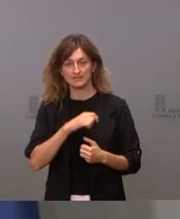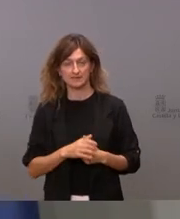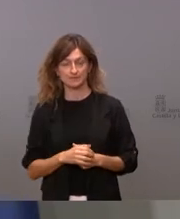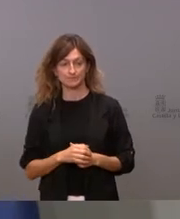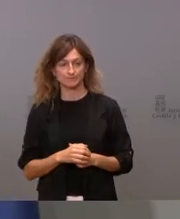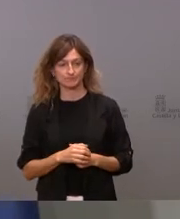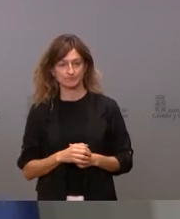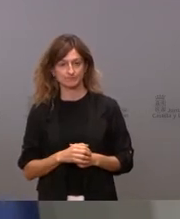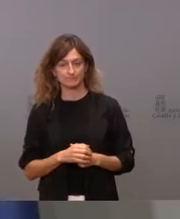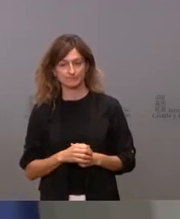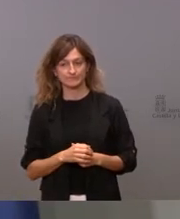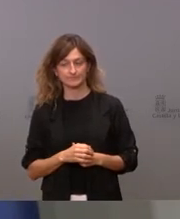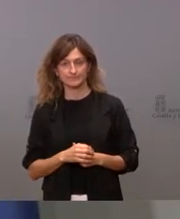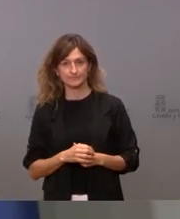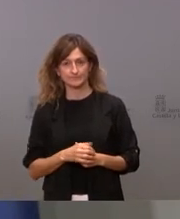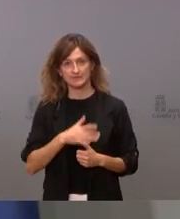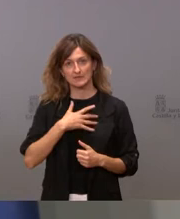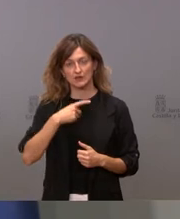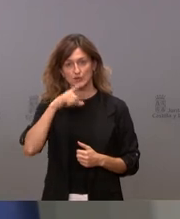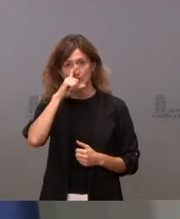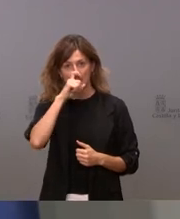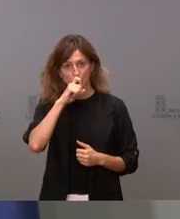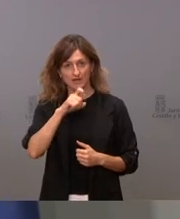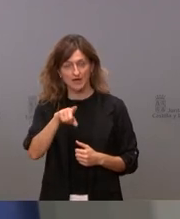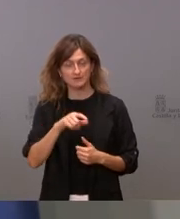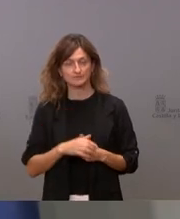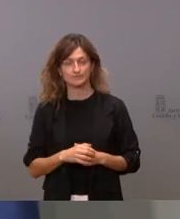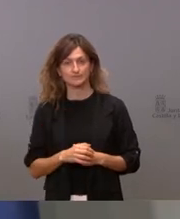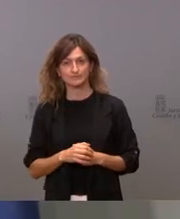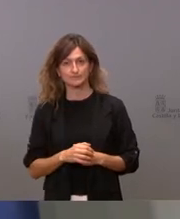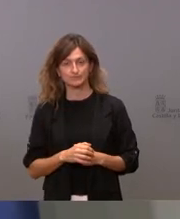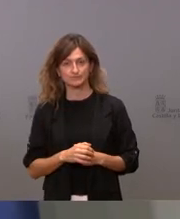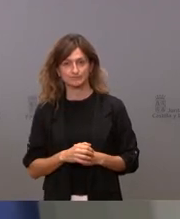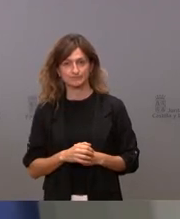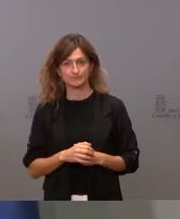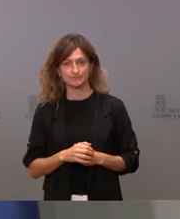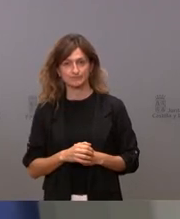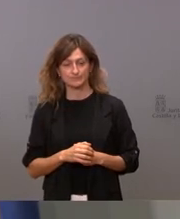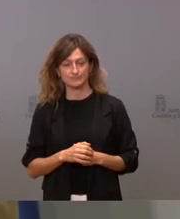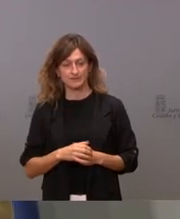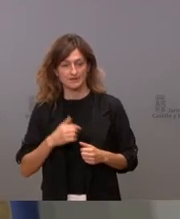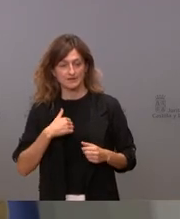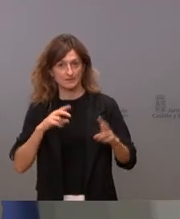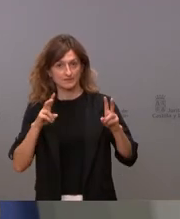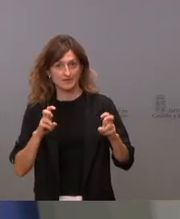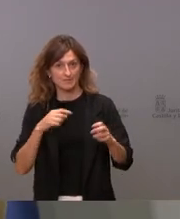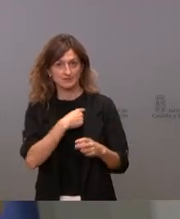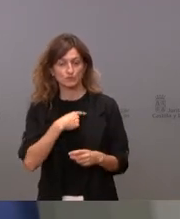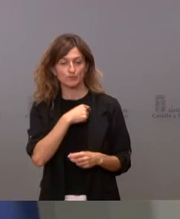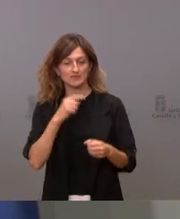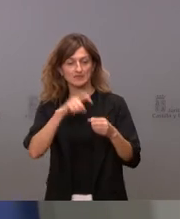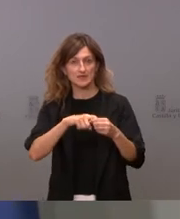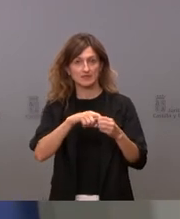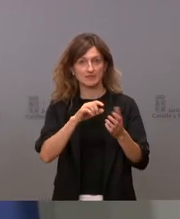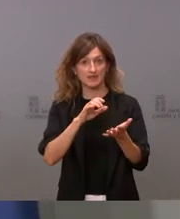porque yo quiero recordarles que entre otras cosas en nuestras intervenciones en el Comité de las Regiones